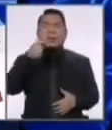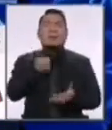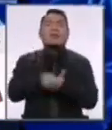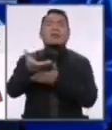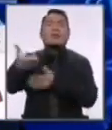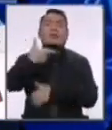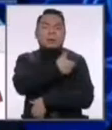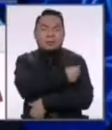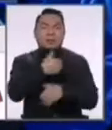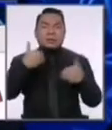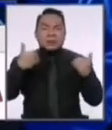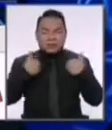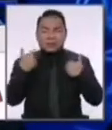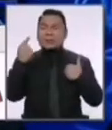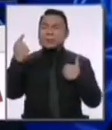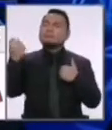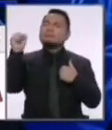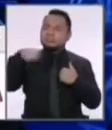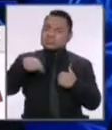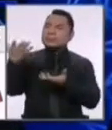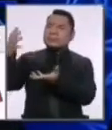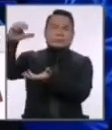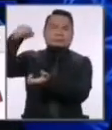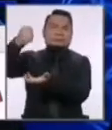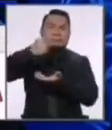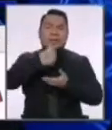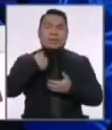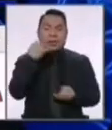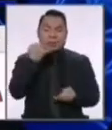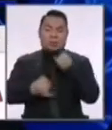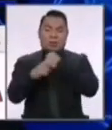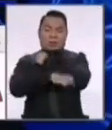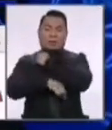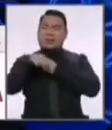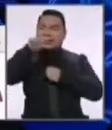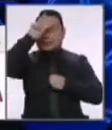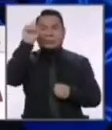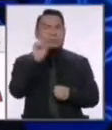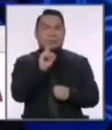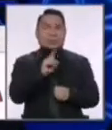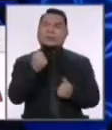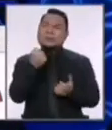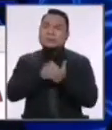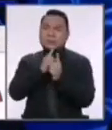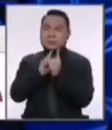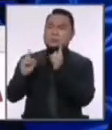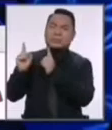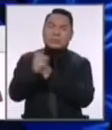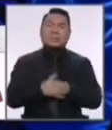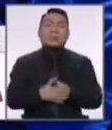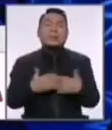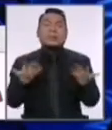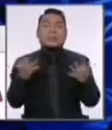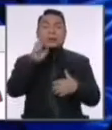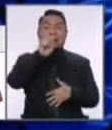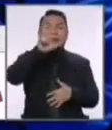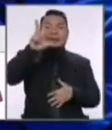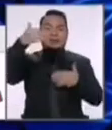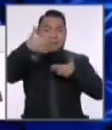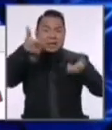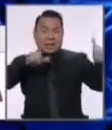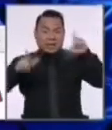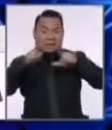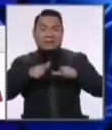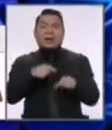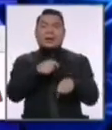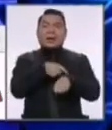vacunas y nos tengan en consideración y no vayamos a ser los últimos. Pero no alcanza con eso. Ahora hay más, casi 23 laboratorios que están